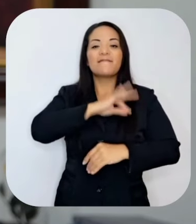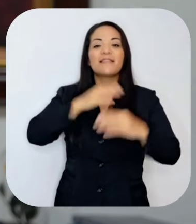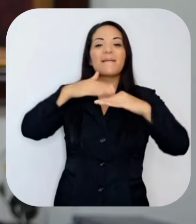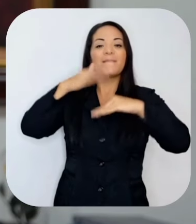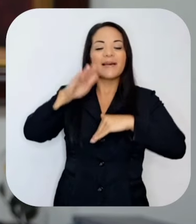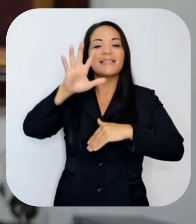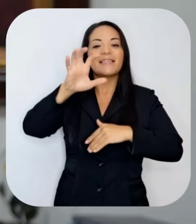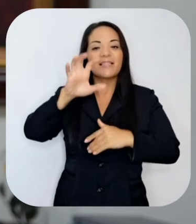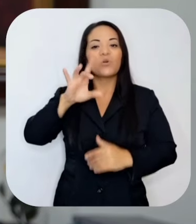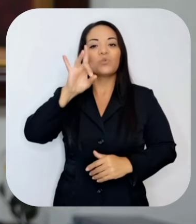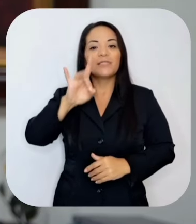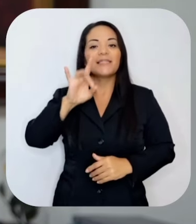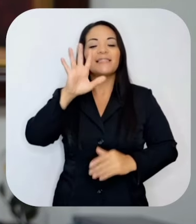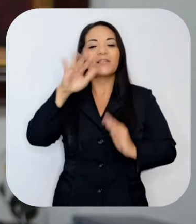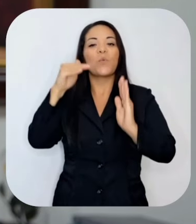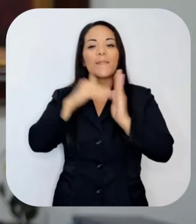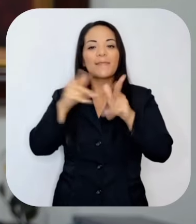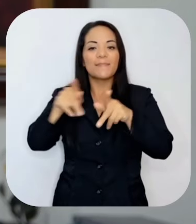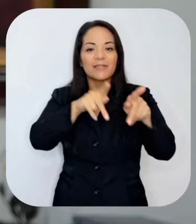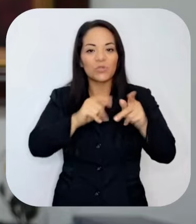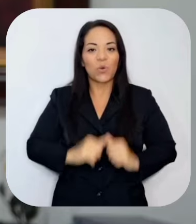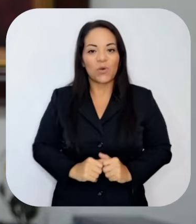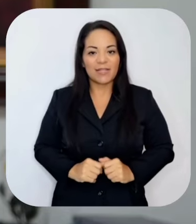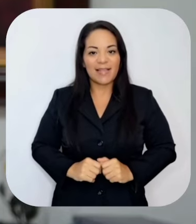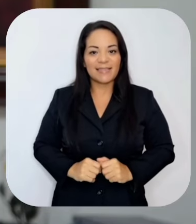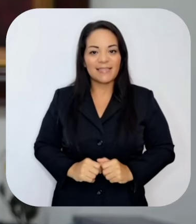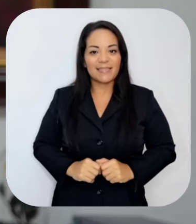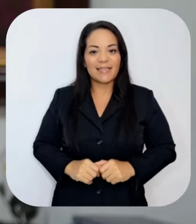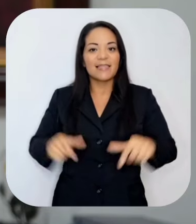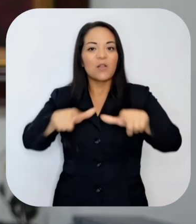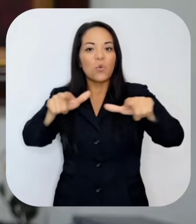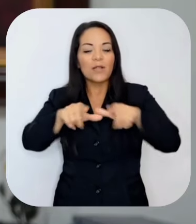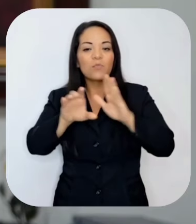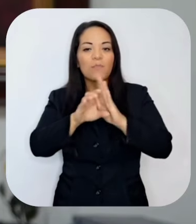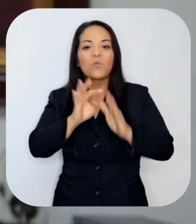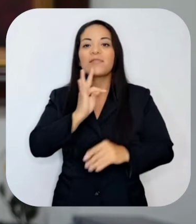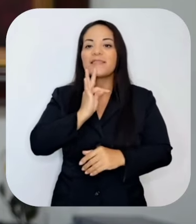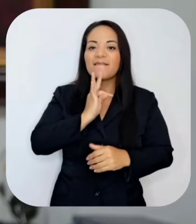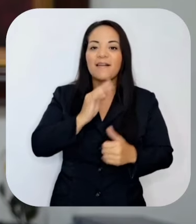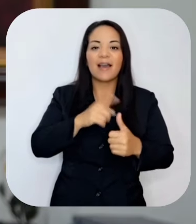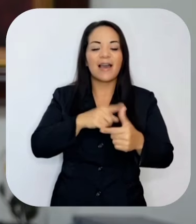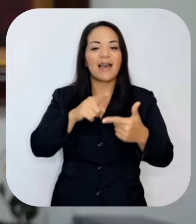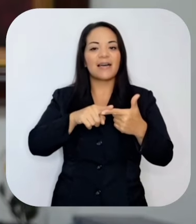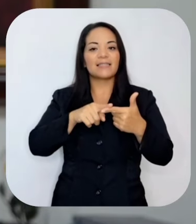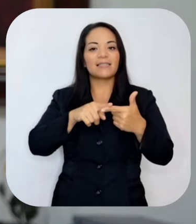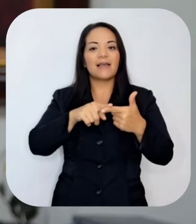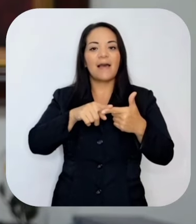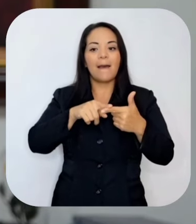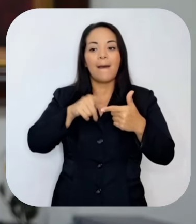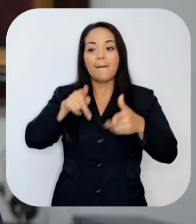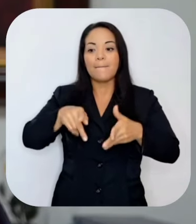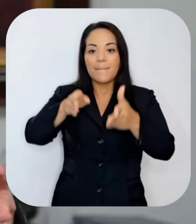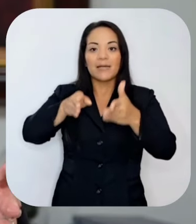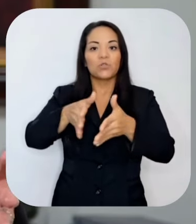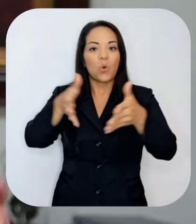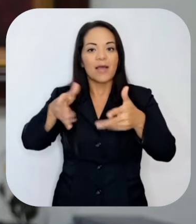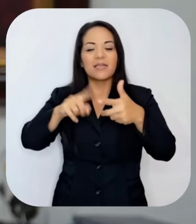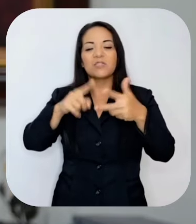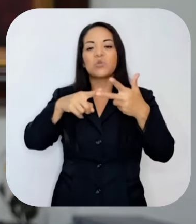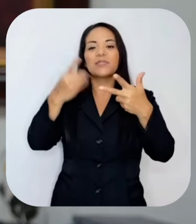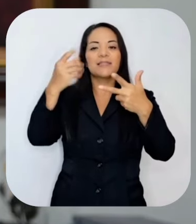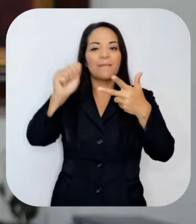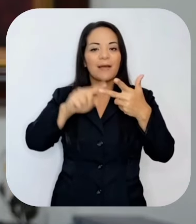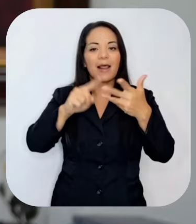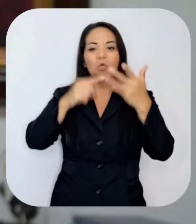lugares como Tibás, Paso Ancho, Desamparados, Pavas, Escazú, Santana y otros sitios